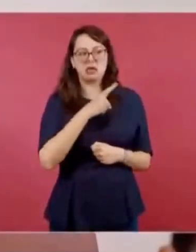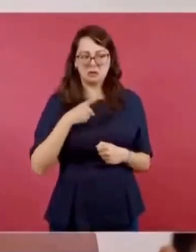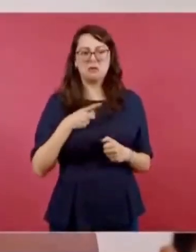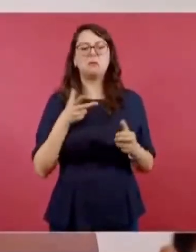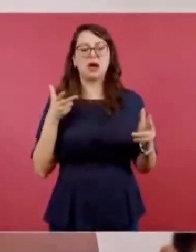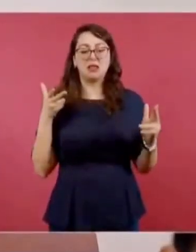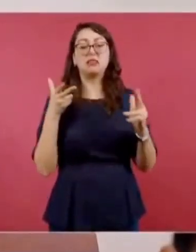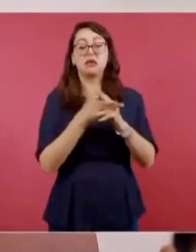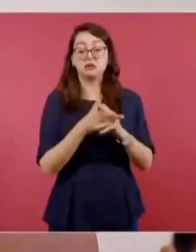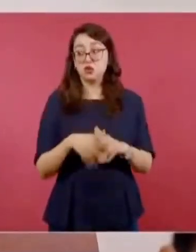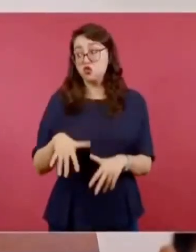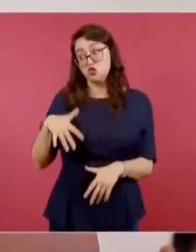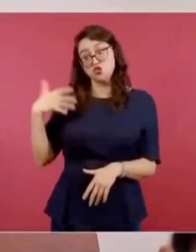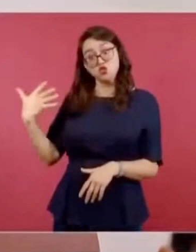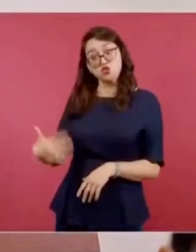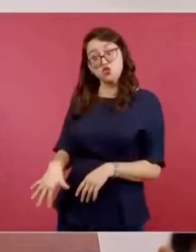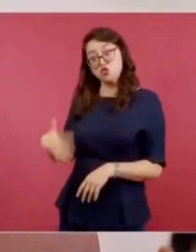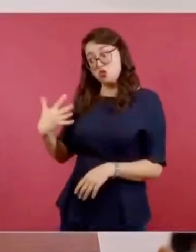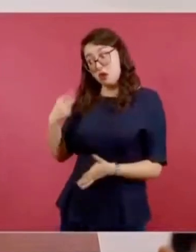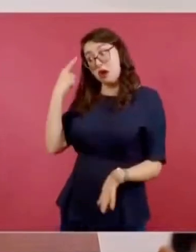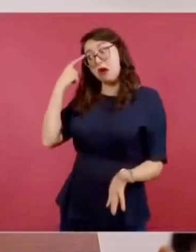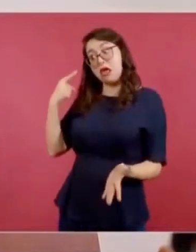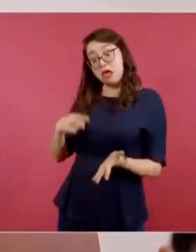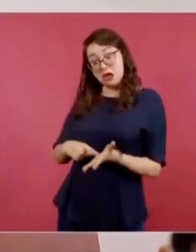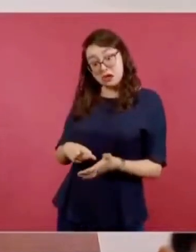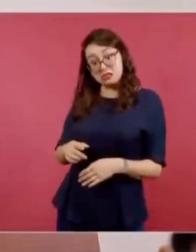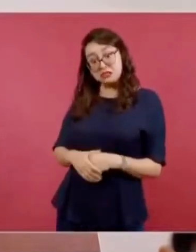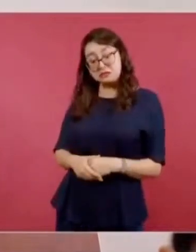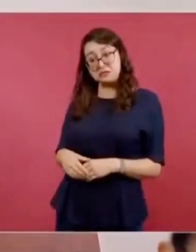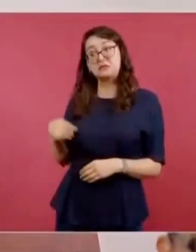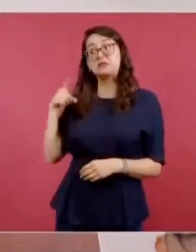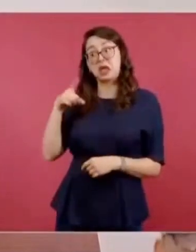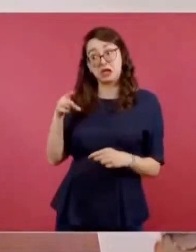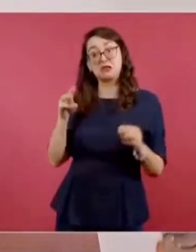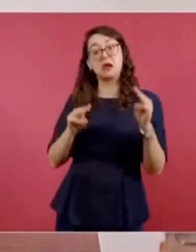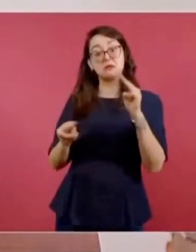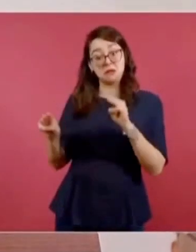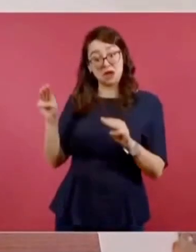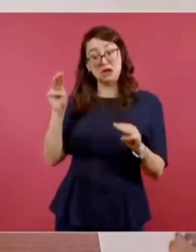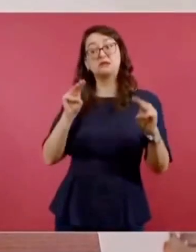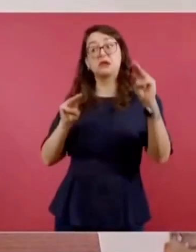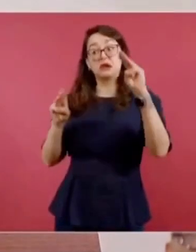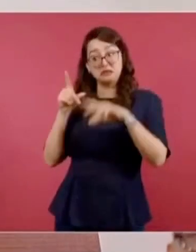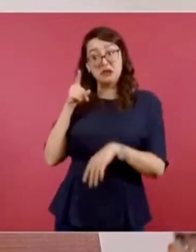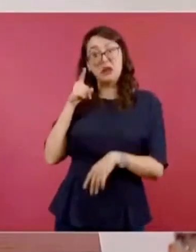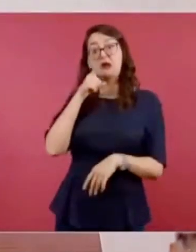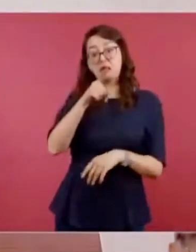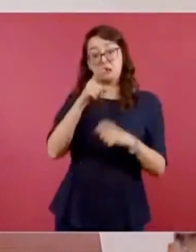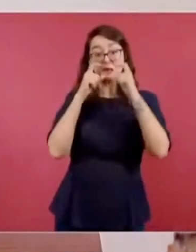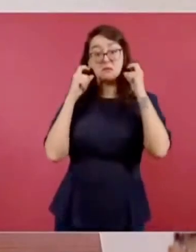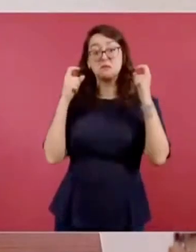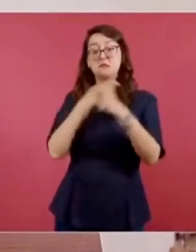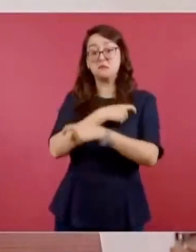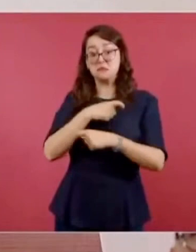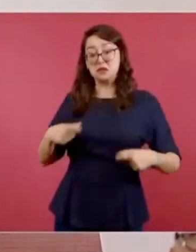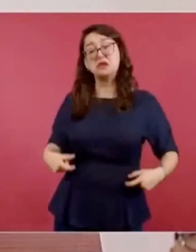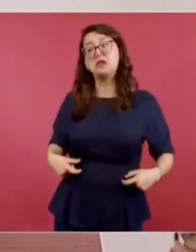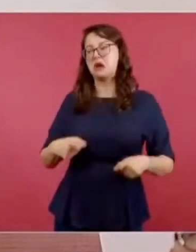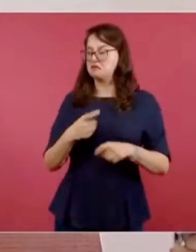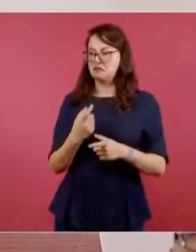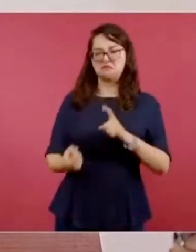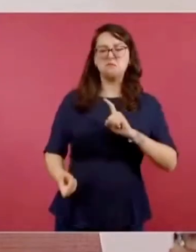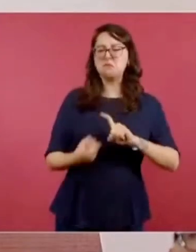Ahí en el cerro los mandó amarrar a punta de mentadas,